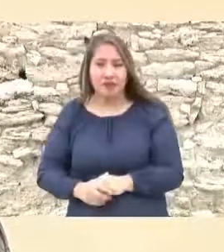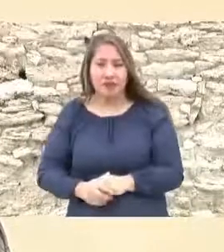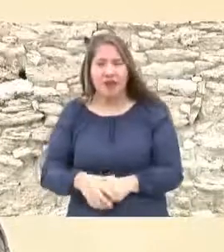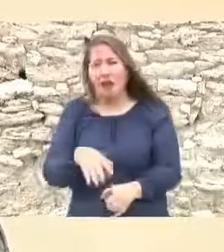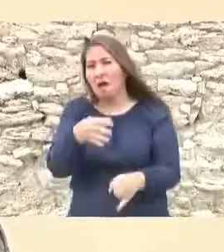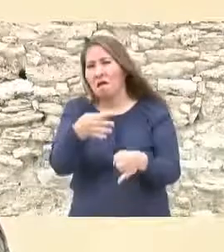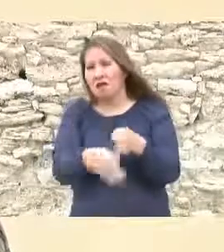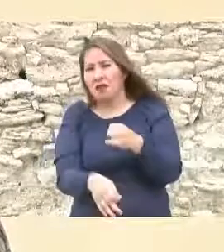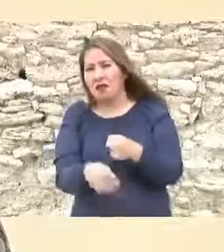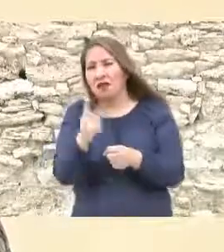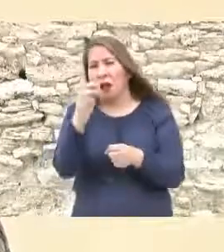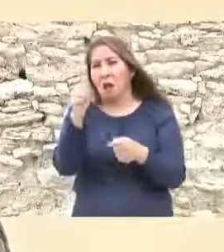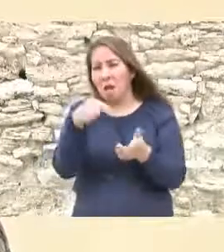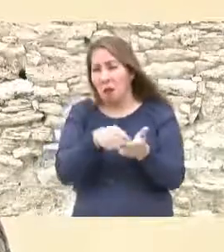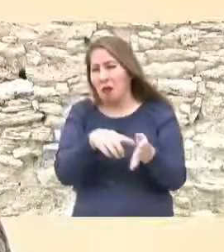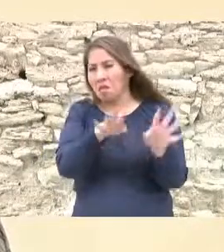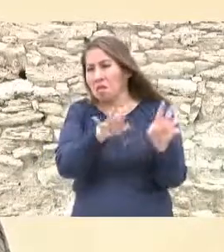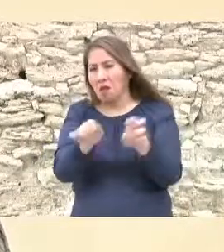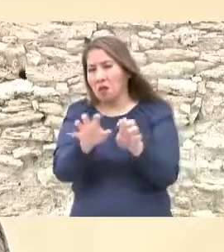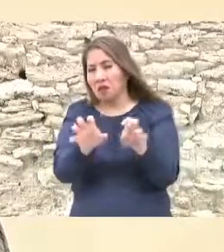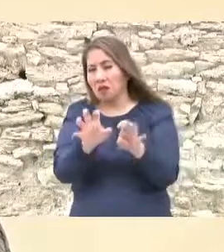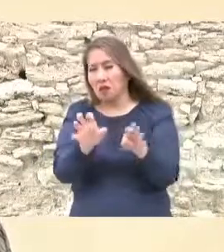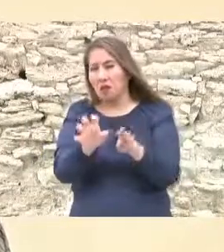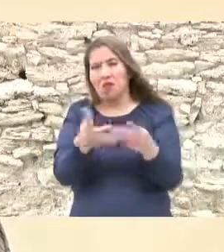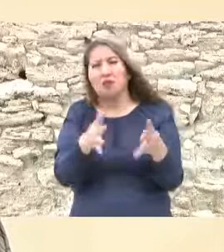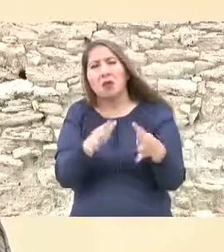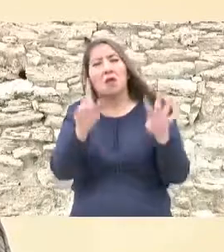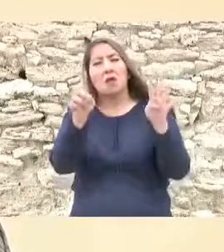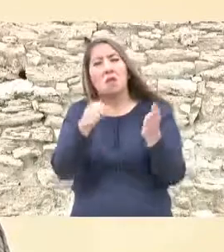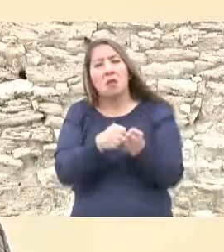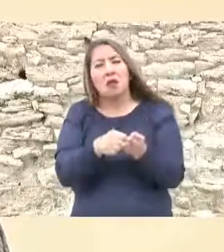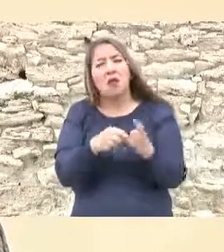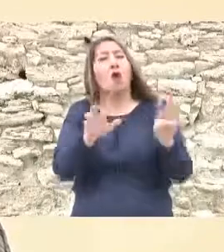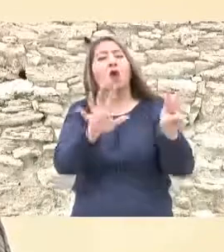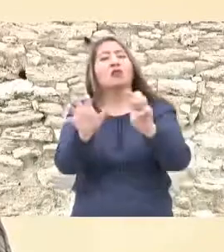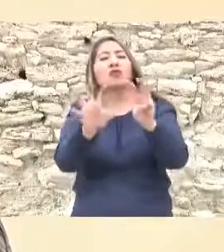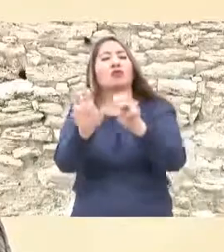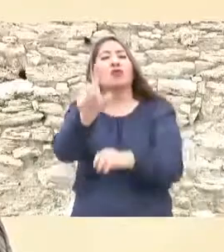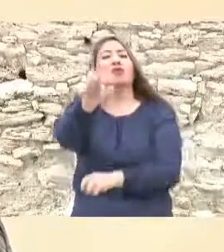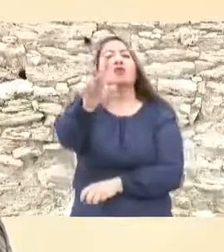finales de 1900 de 1876